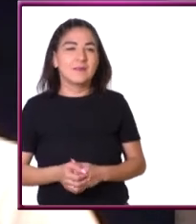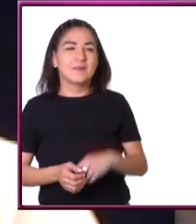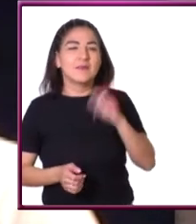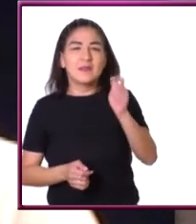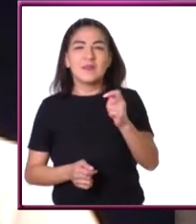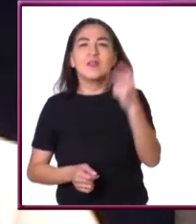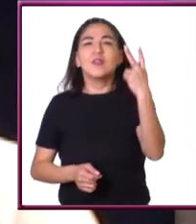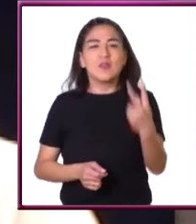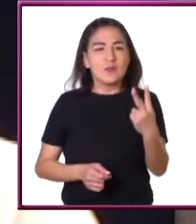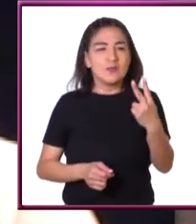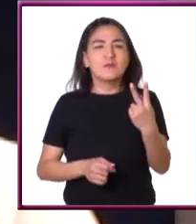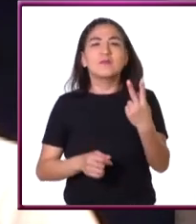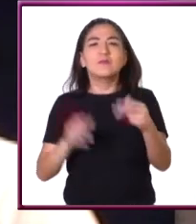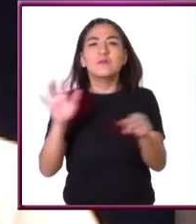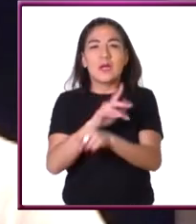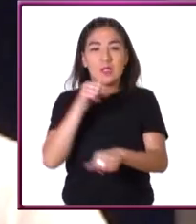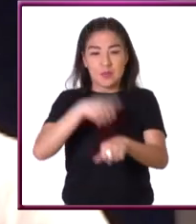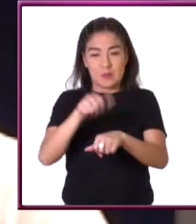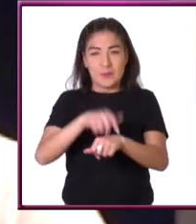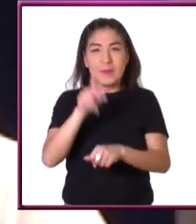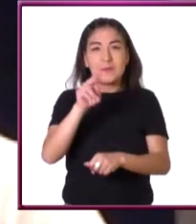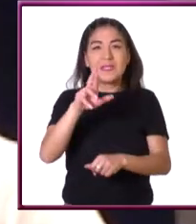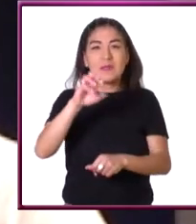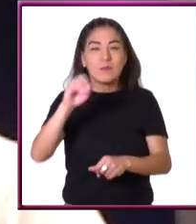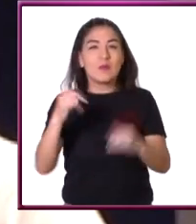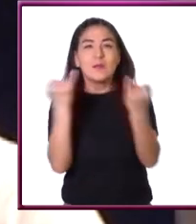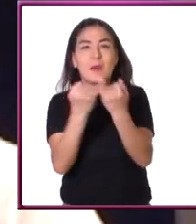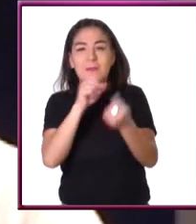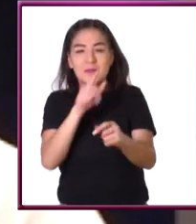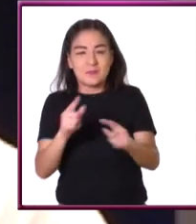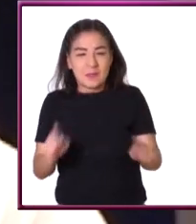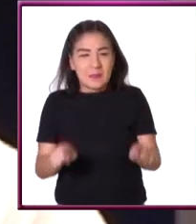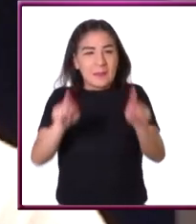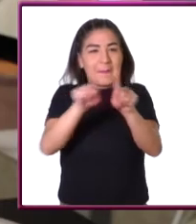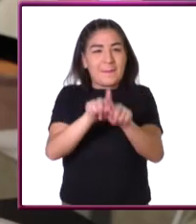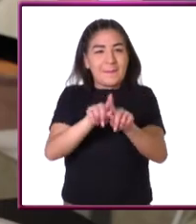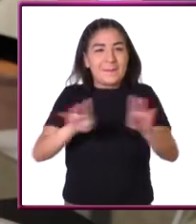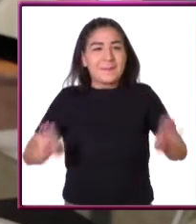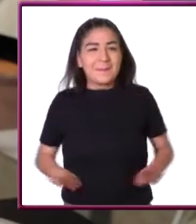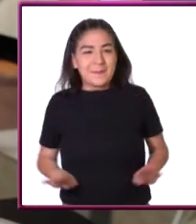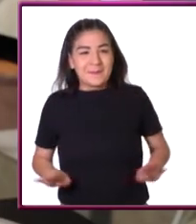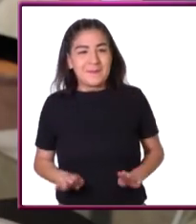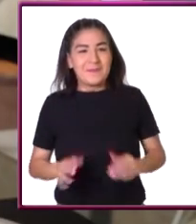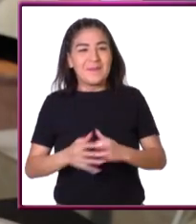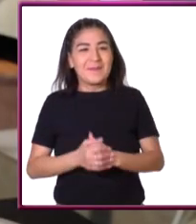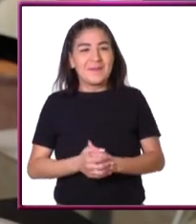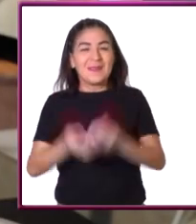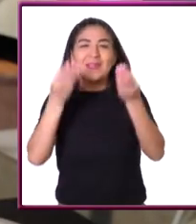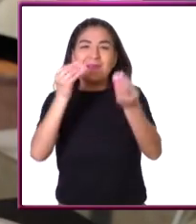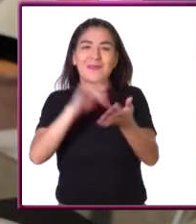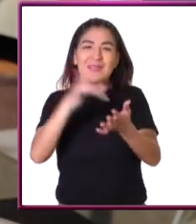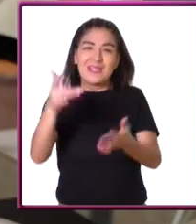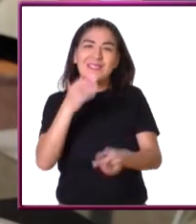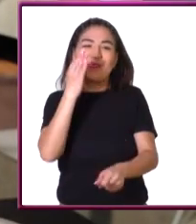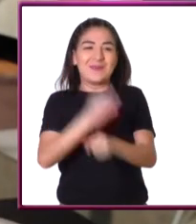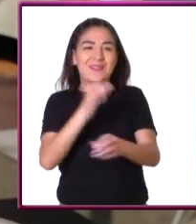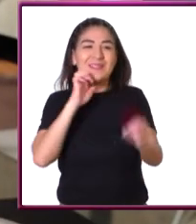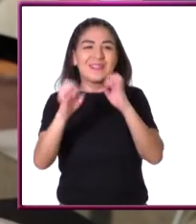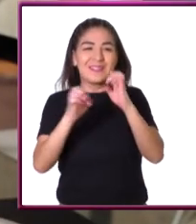primo, pero a la vez es un número par. Pues bueno, muchas gracias por esta entrevista, en verdad los números